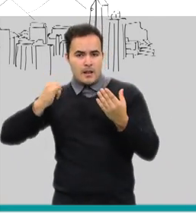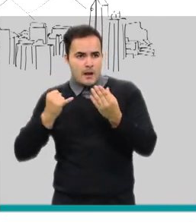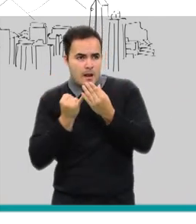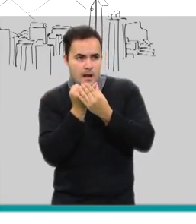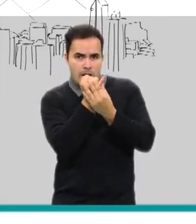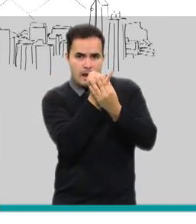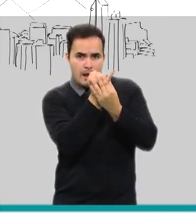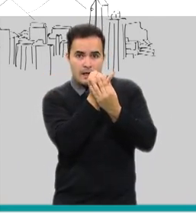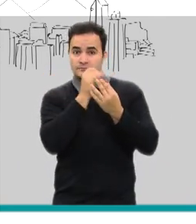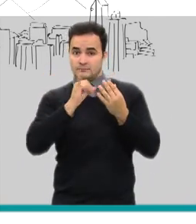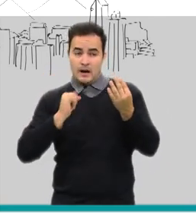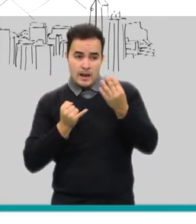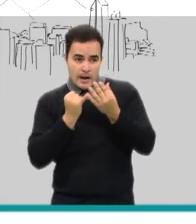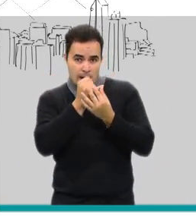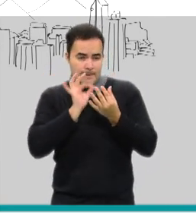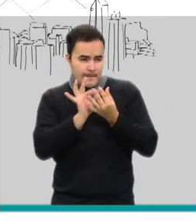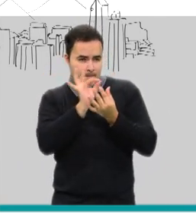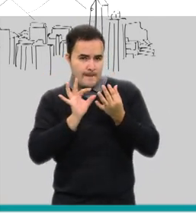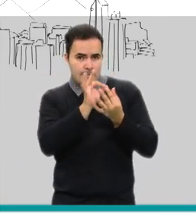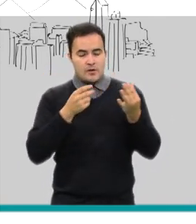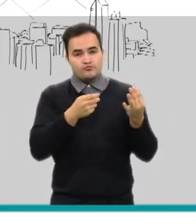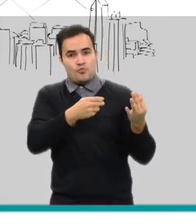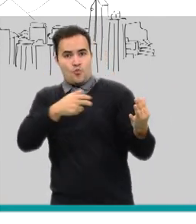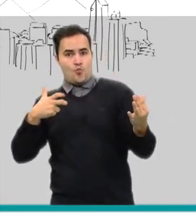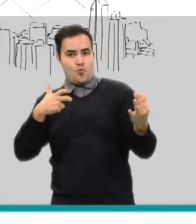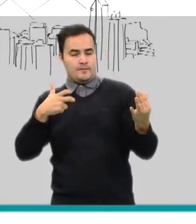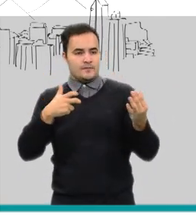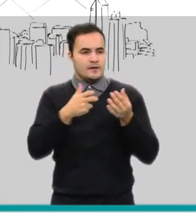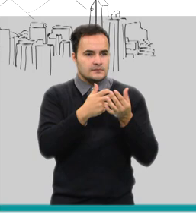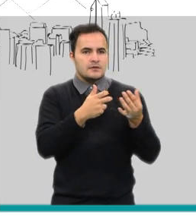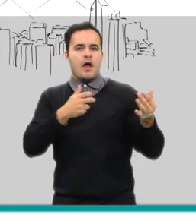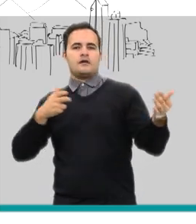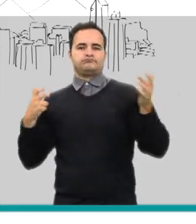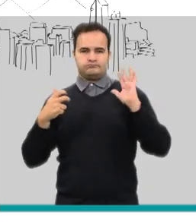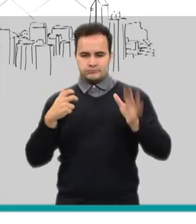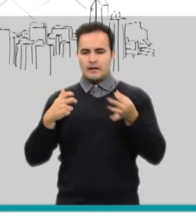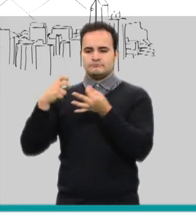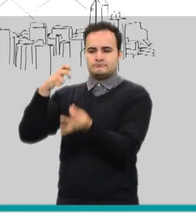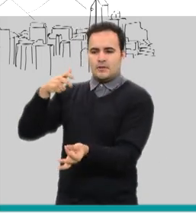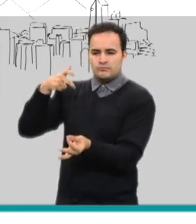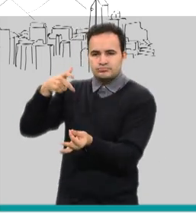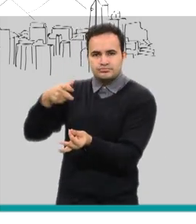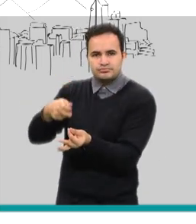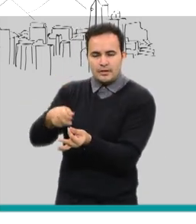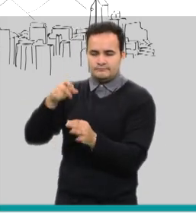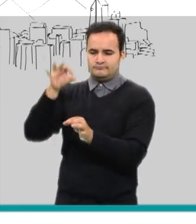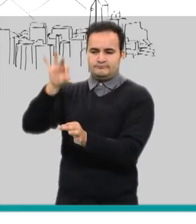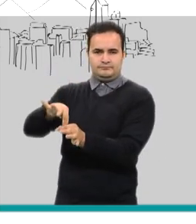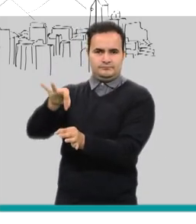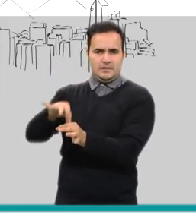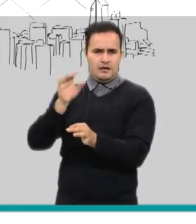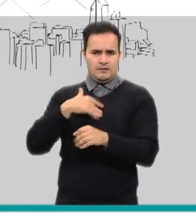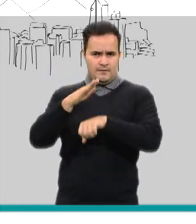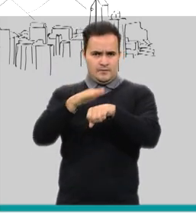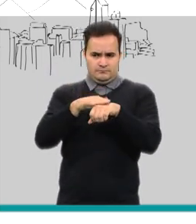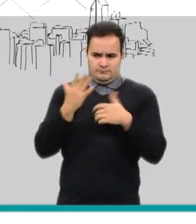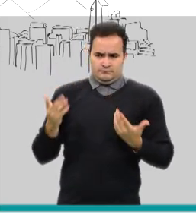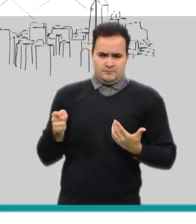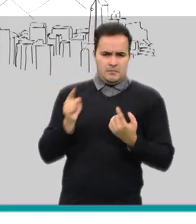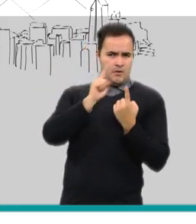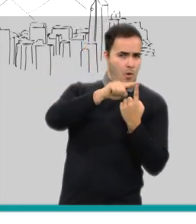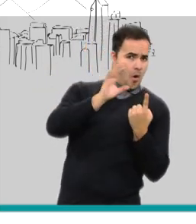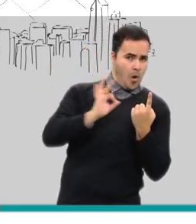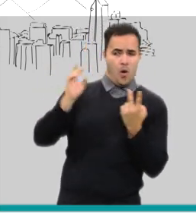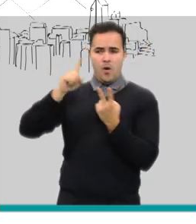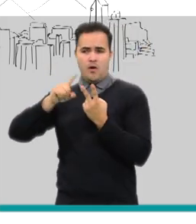se introduce una sonda, se le pasa solución salina y se vuelve a aspirar. Todos esos elementos son asépticos. ¿Qué quiere decir que son asépticos? sea,